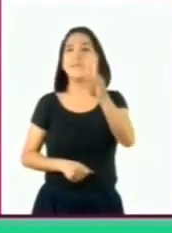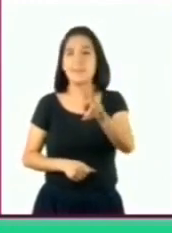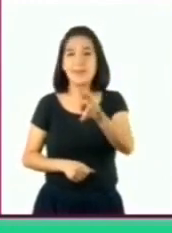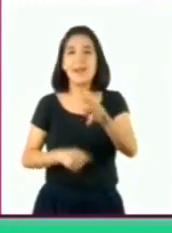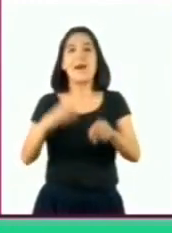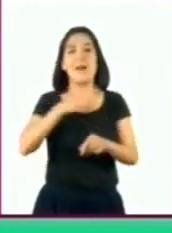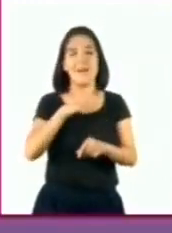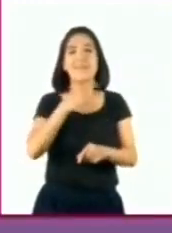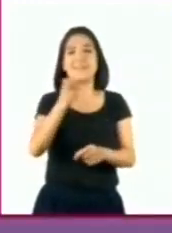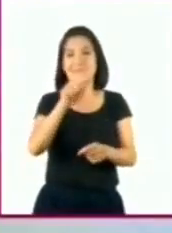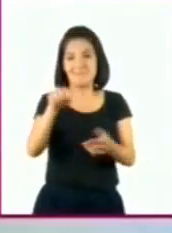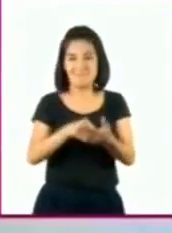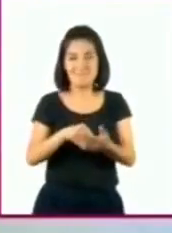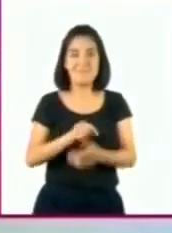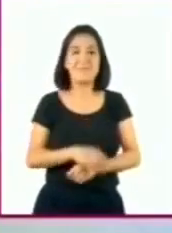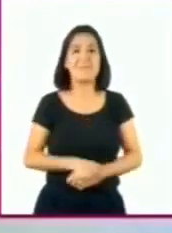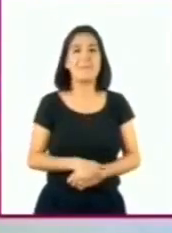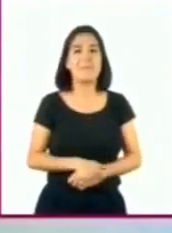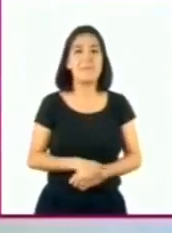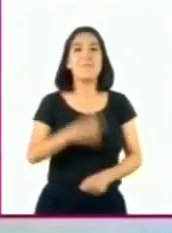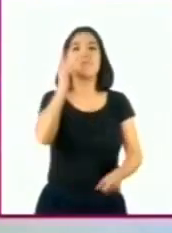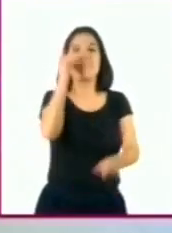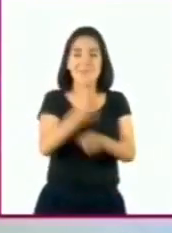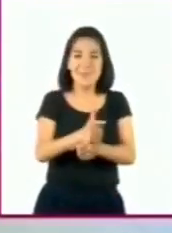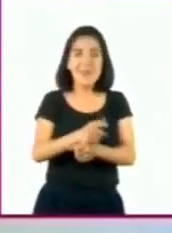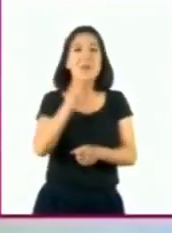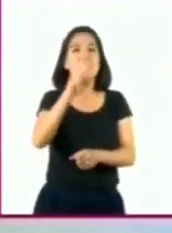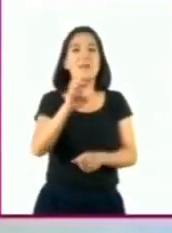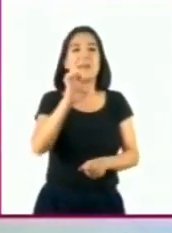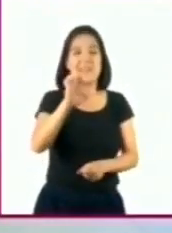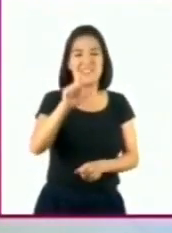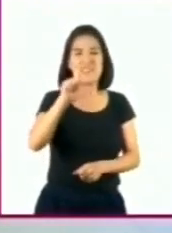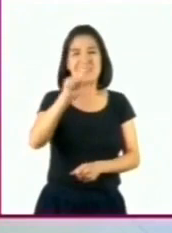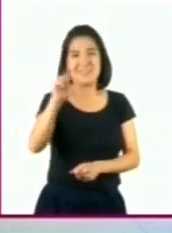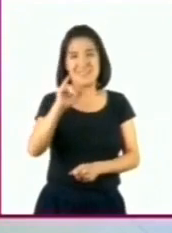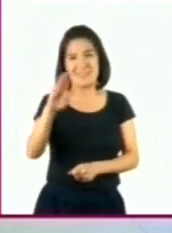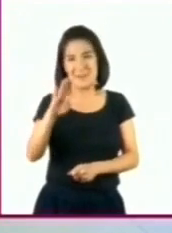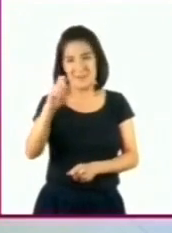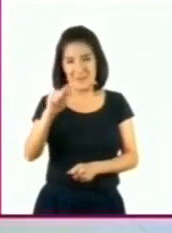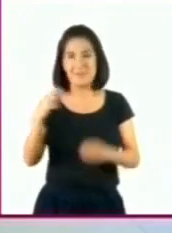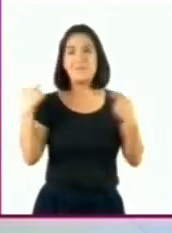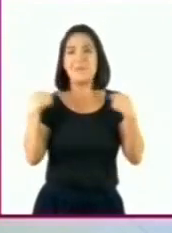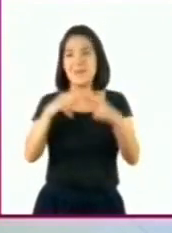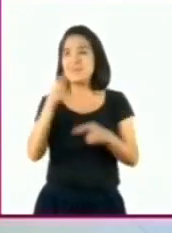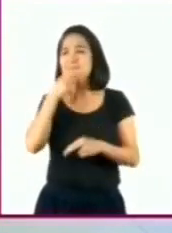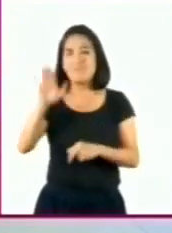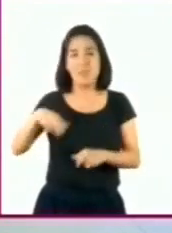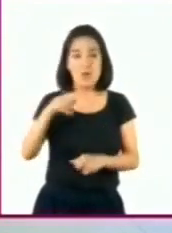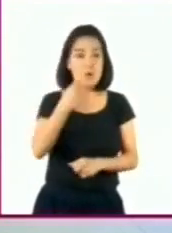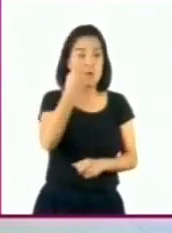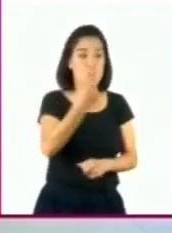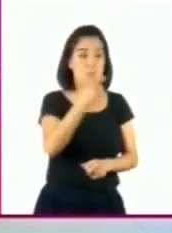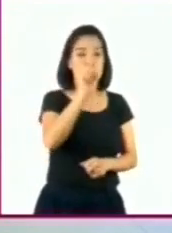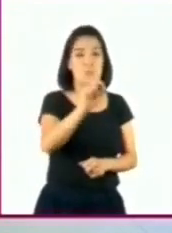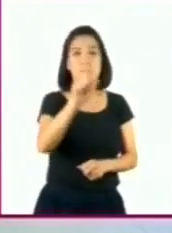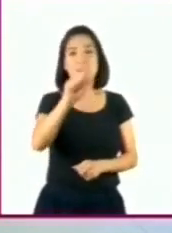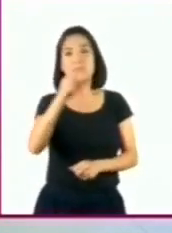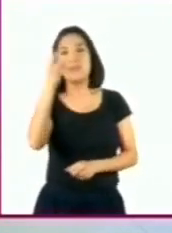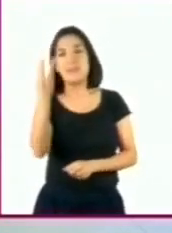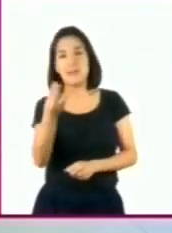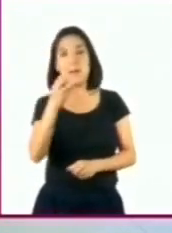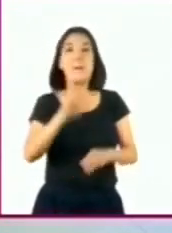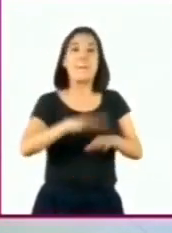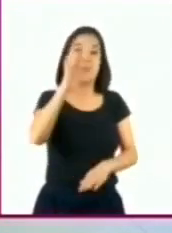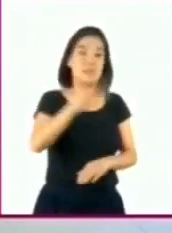en este punto. ¿Se dieron cuenta? Elizabeth dijo, un entero con 73 centésimos es mayor que 1,